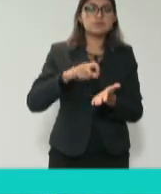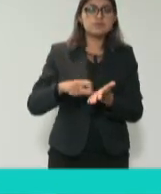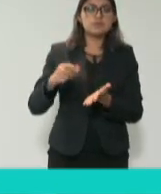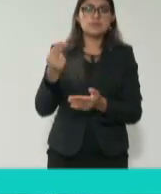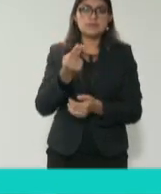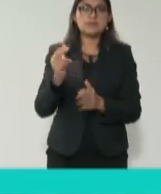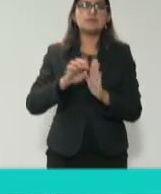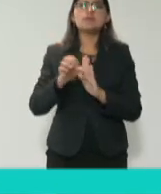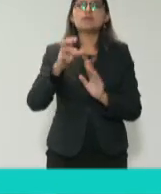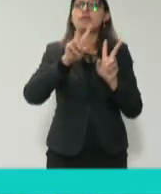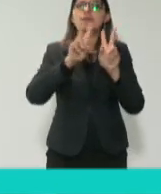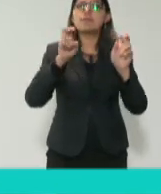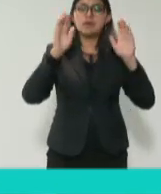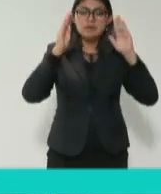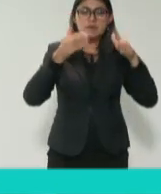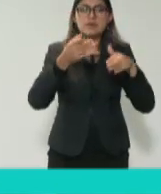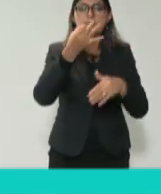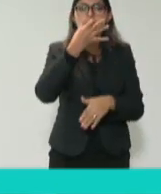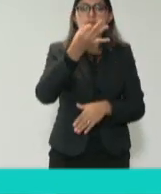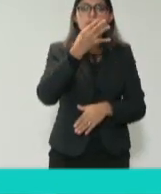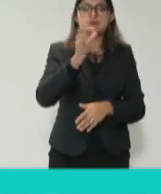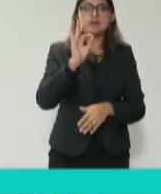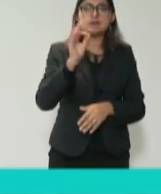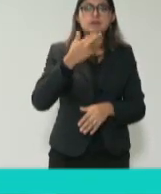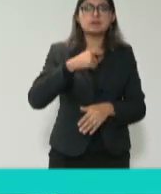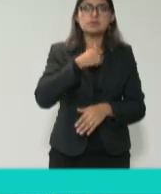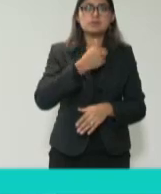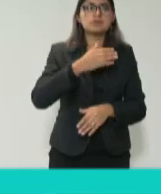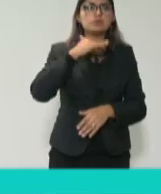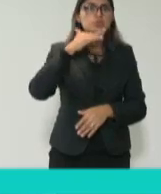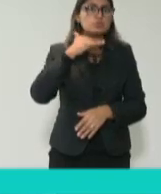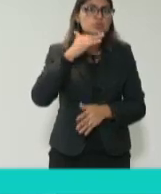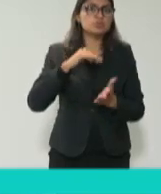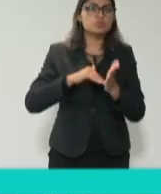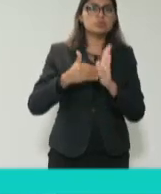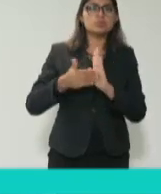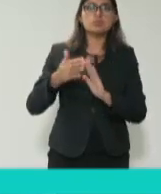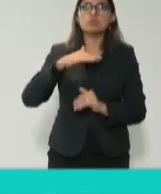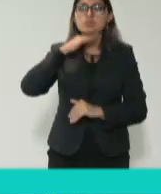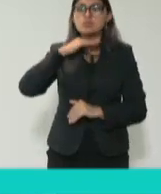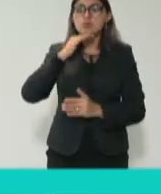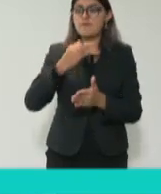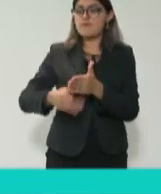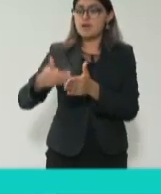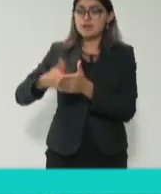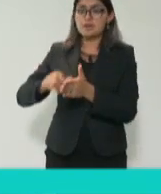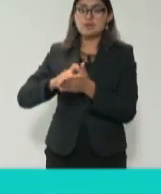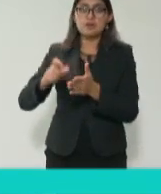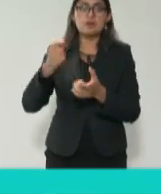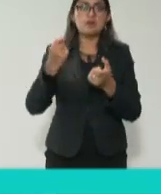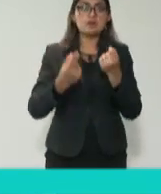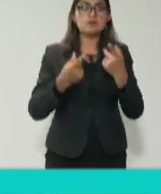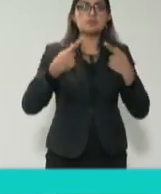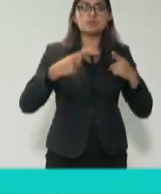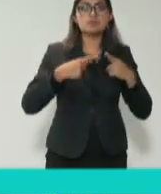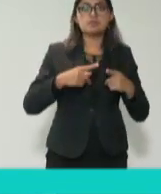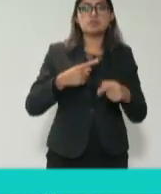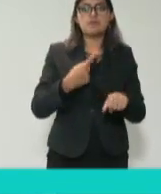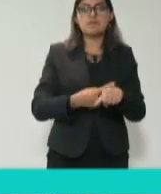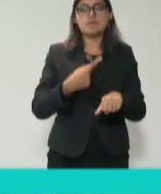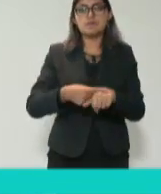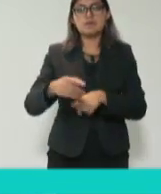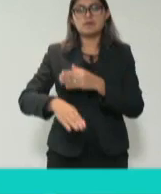de medicinas, que no implementemos para el tema de obra pública lo que tiene que implementarse de manera adecuada. Nos brincamos los procesos, los